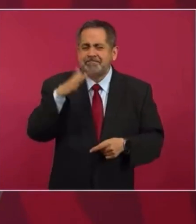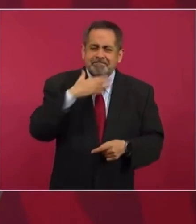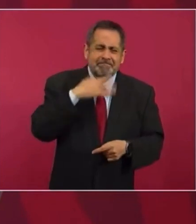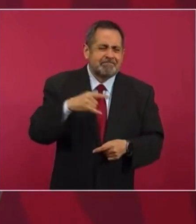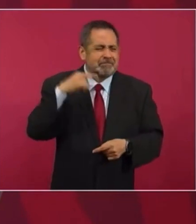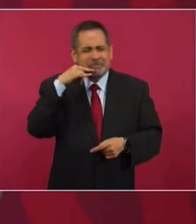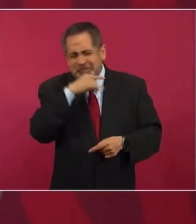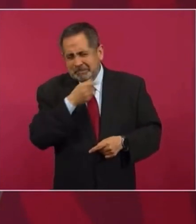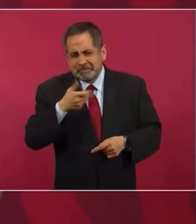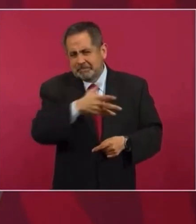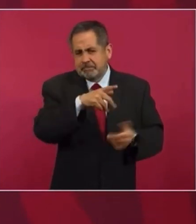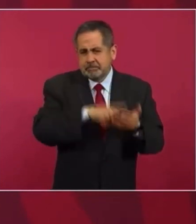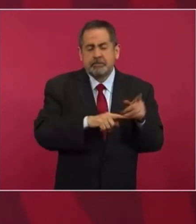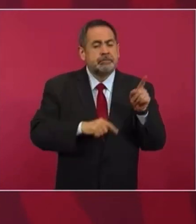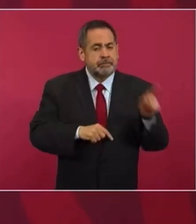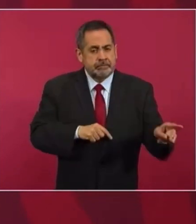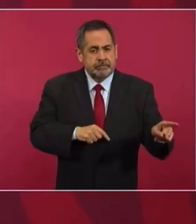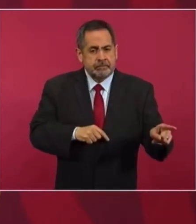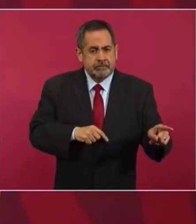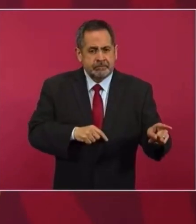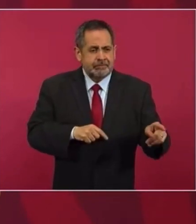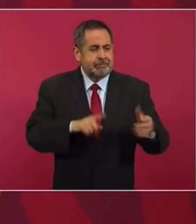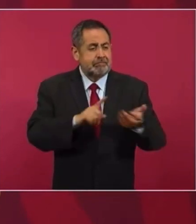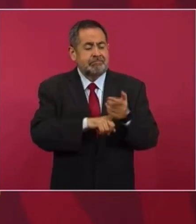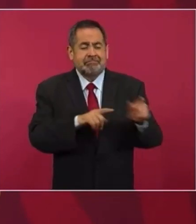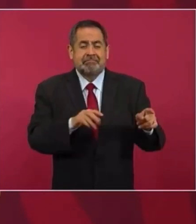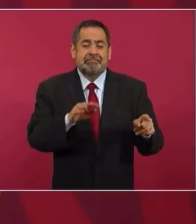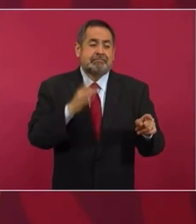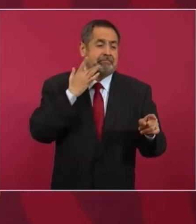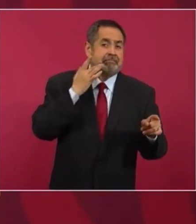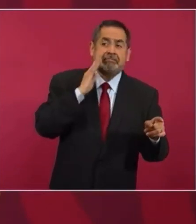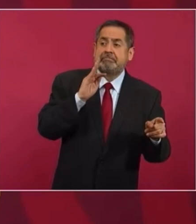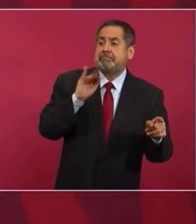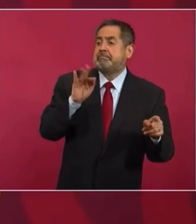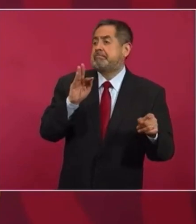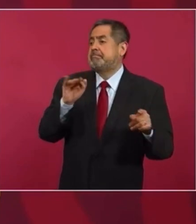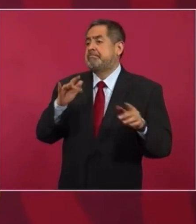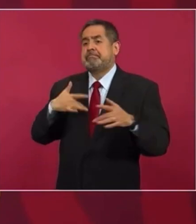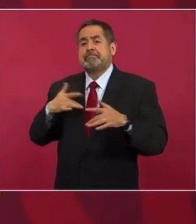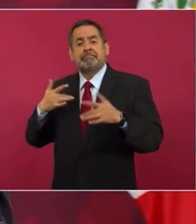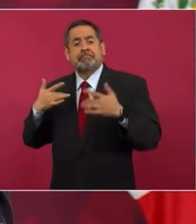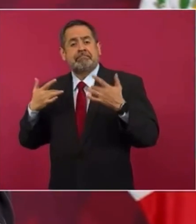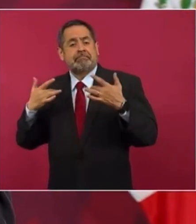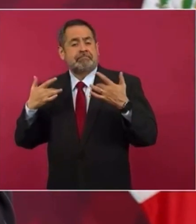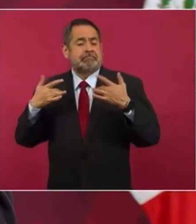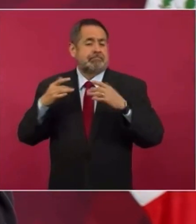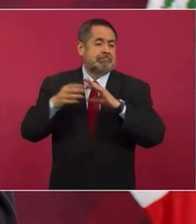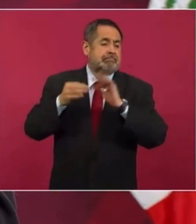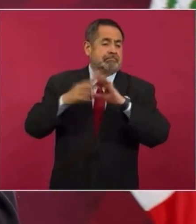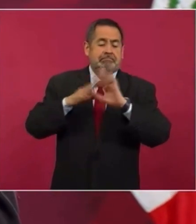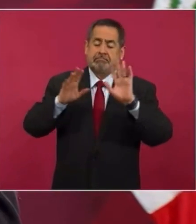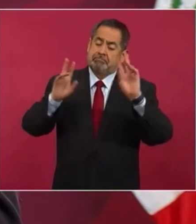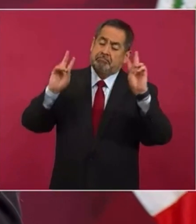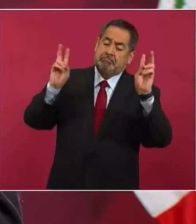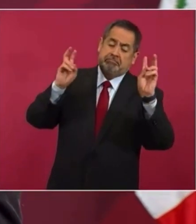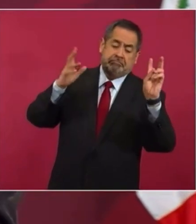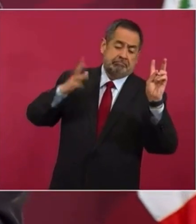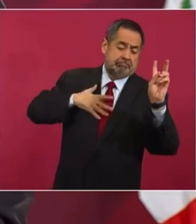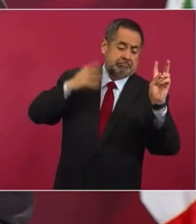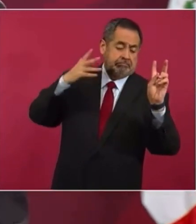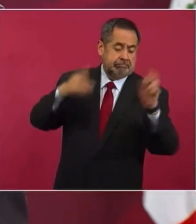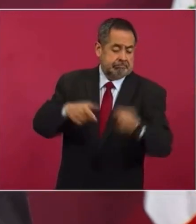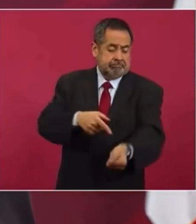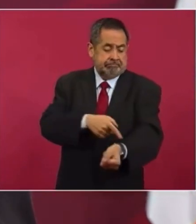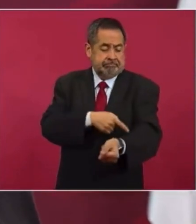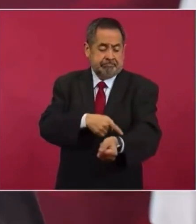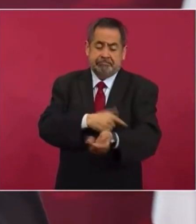a los fifís que se sienten de sangre azul, que se